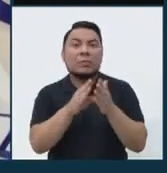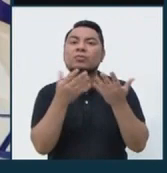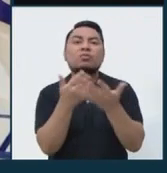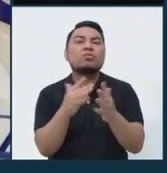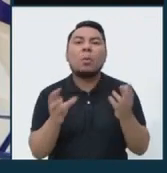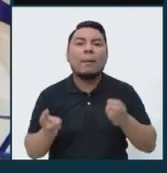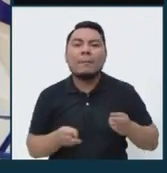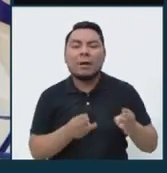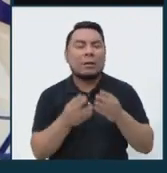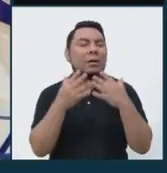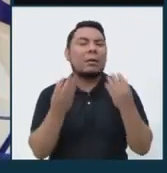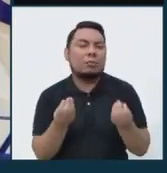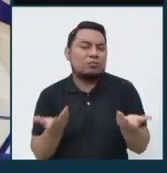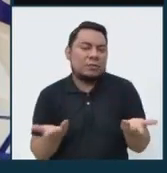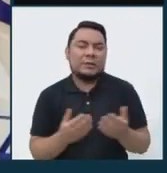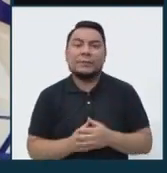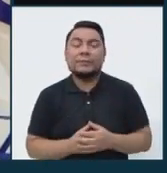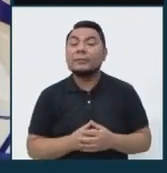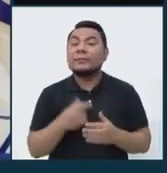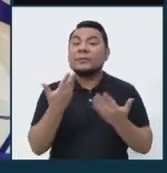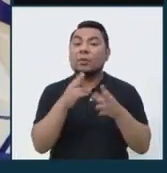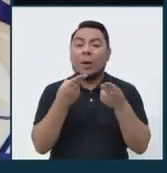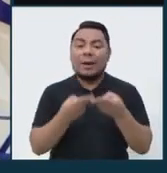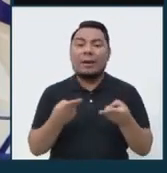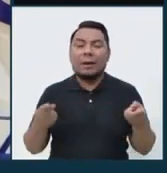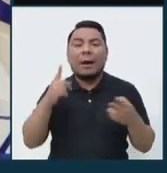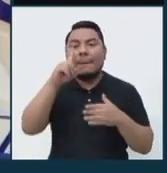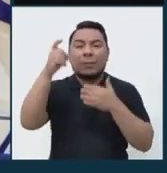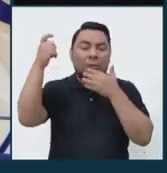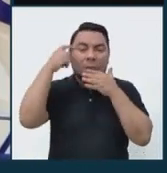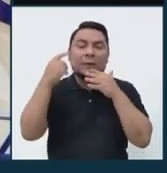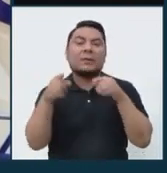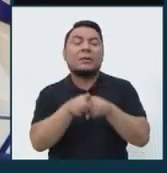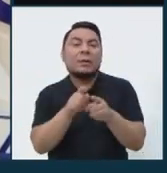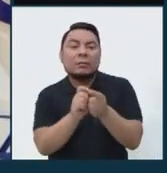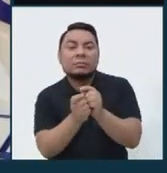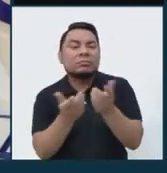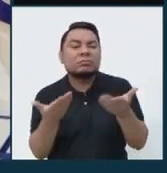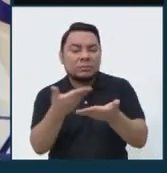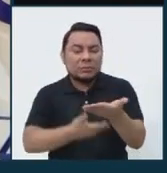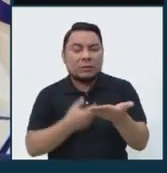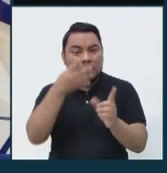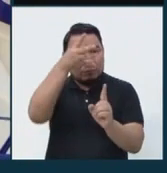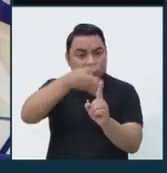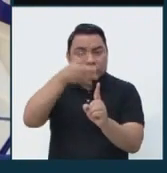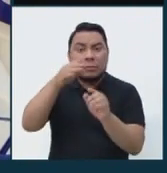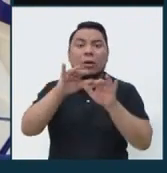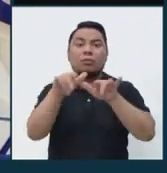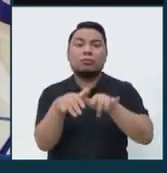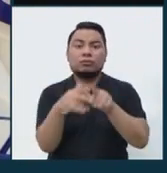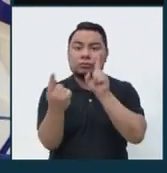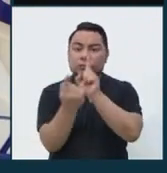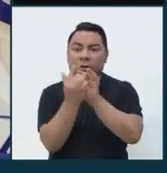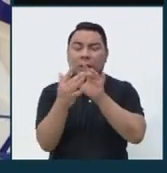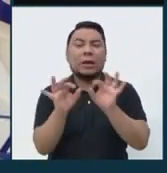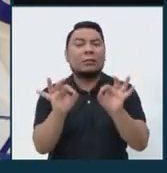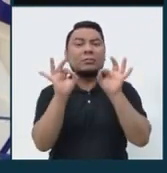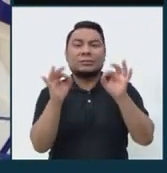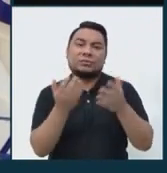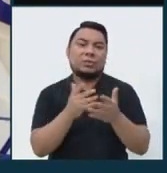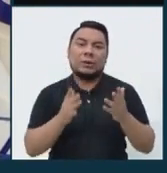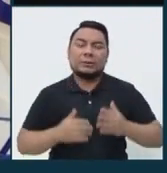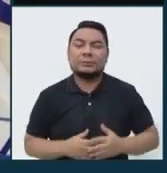los mecanismos, en todo caso. Ni las herramientas políticas ni adecuadas para que haya evaluación virtual en óptimas condiciones.